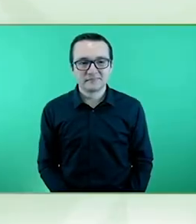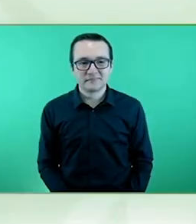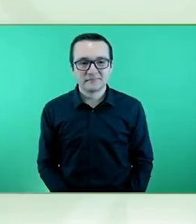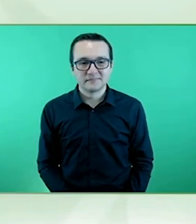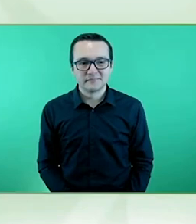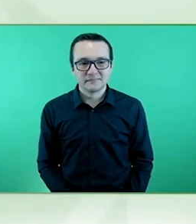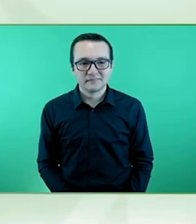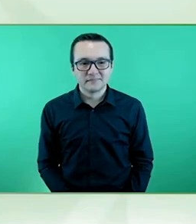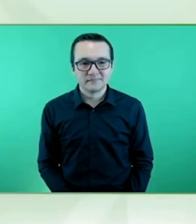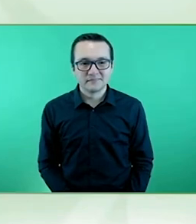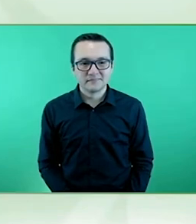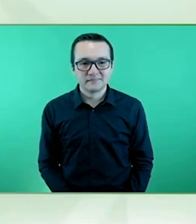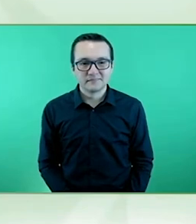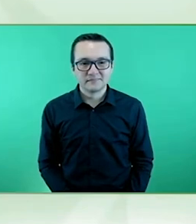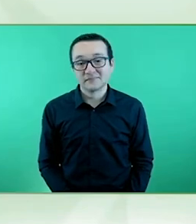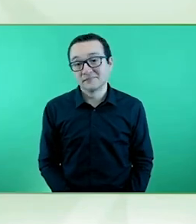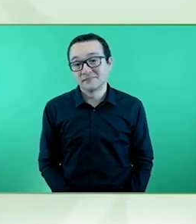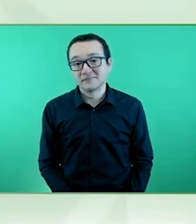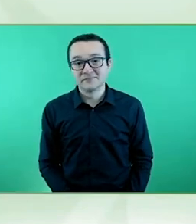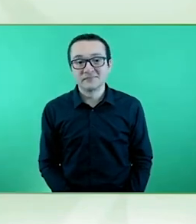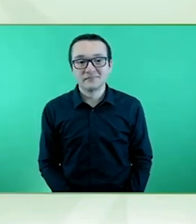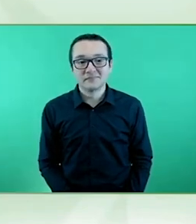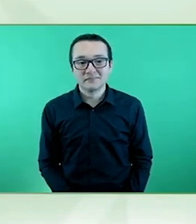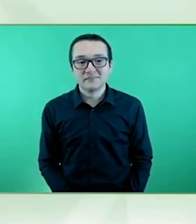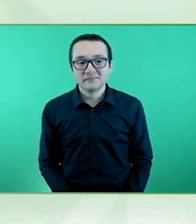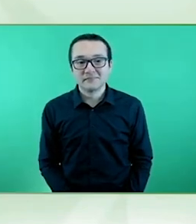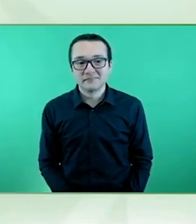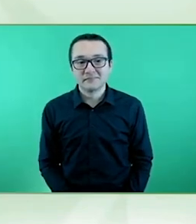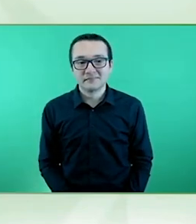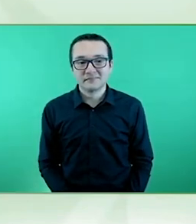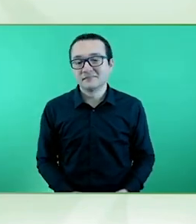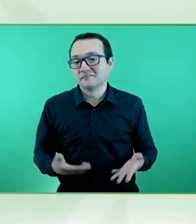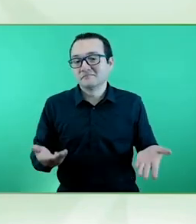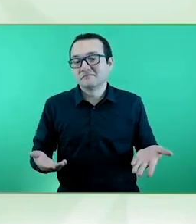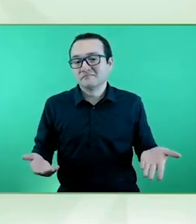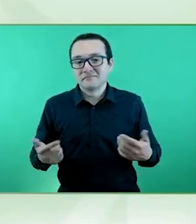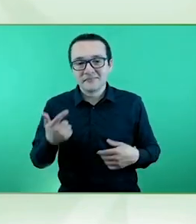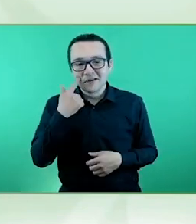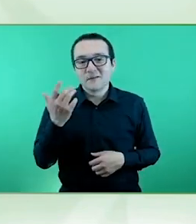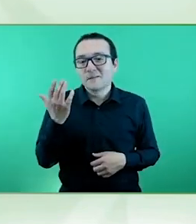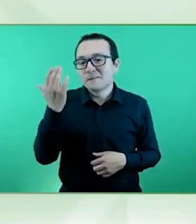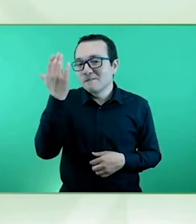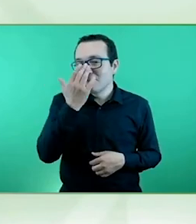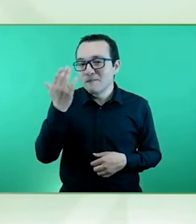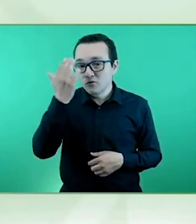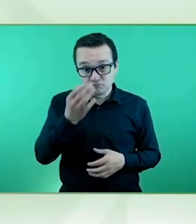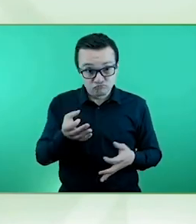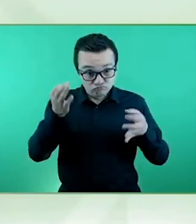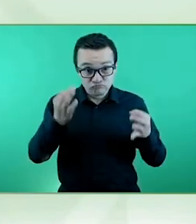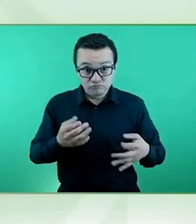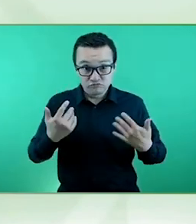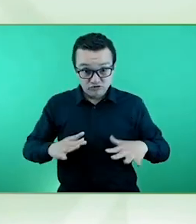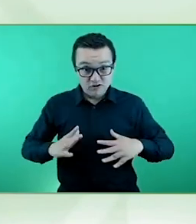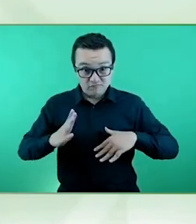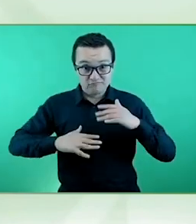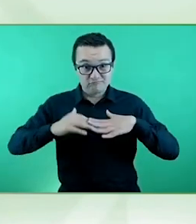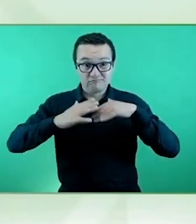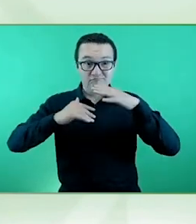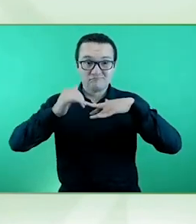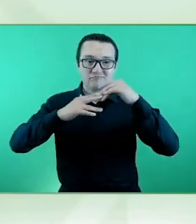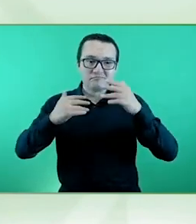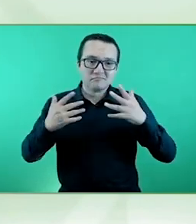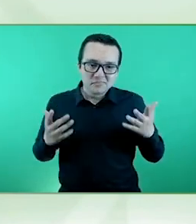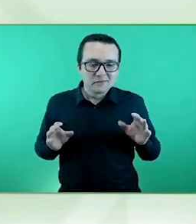Bueno, como veis, es una prueba piloto. Nosotros no construimos, ya somos un cuerpo de gestión y lo que